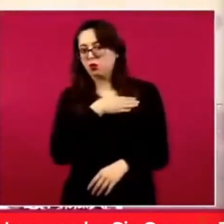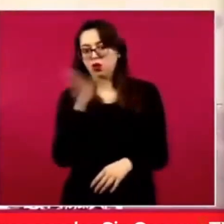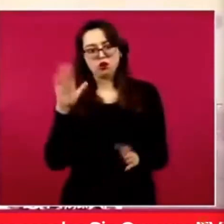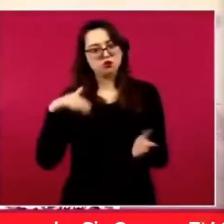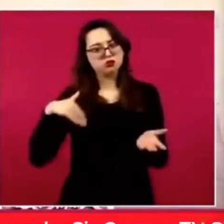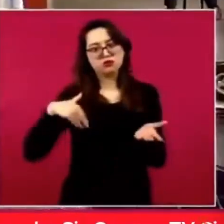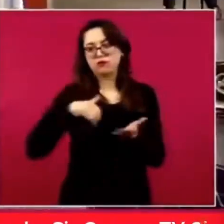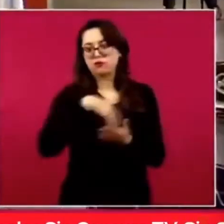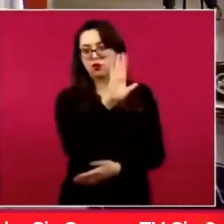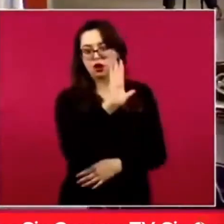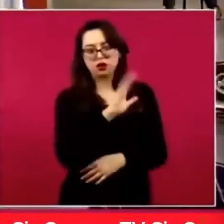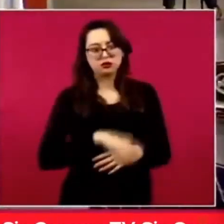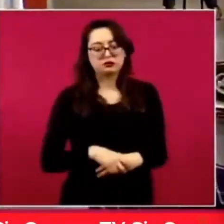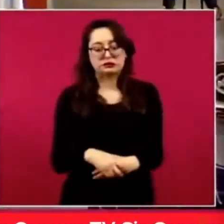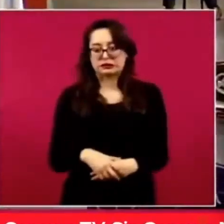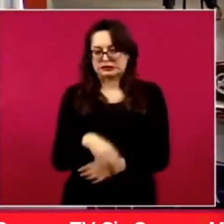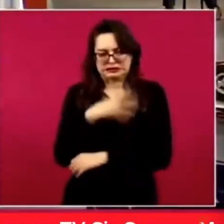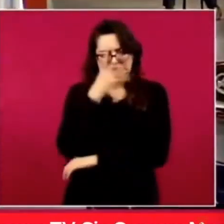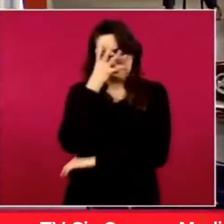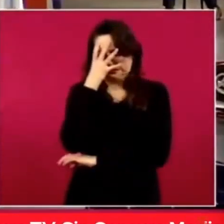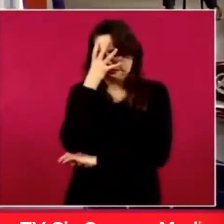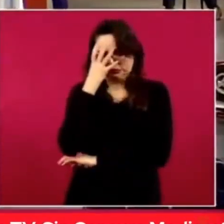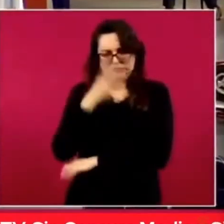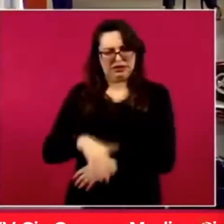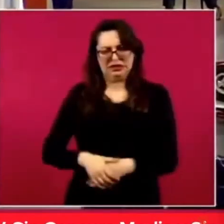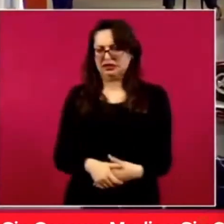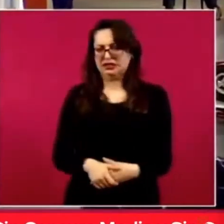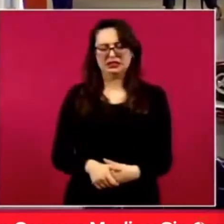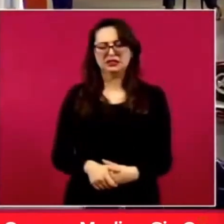Y, bueno, hay historias de esas, muchas.